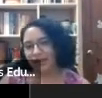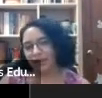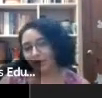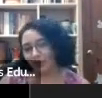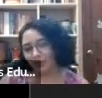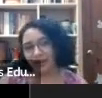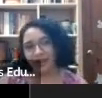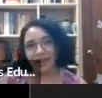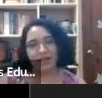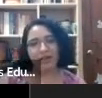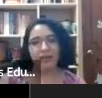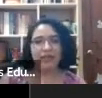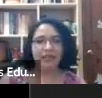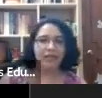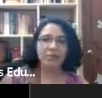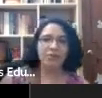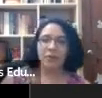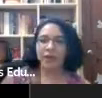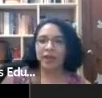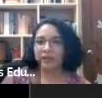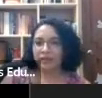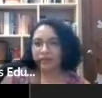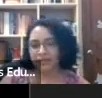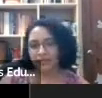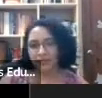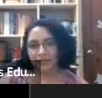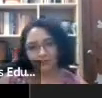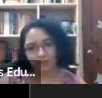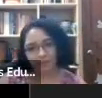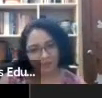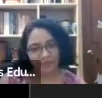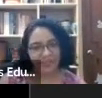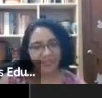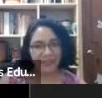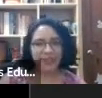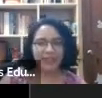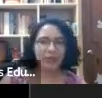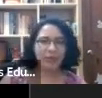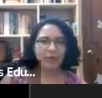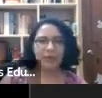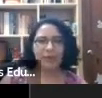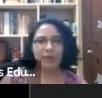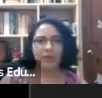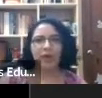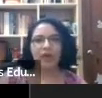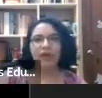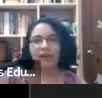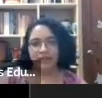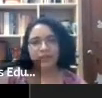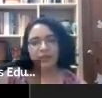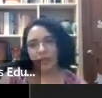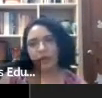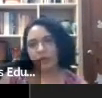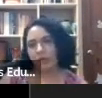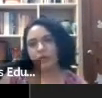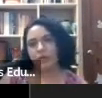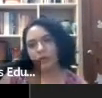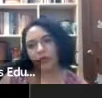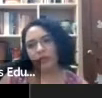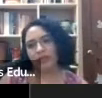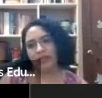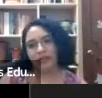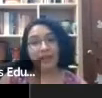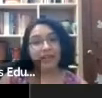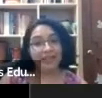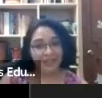y bueno, también, eh, quisiéramos saber, este, aquí todo el equipo, porque bueno, hace rato también